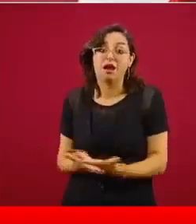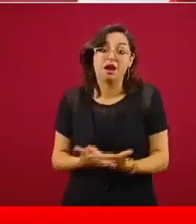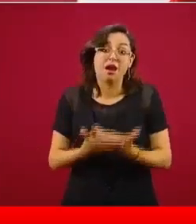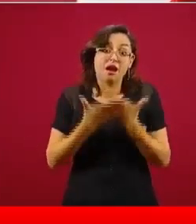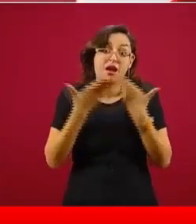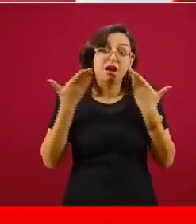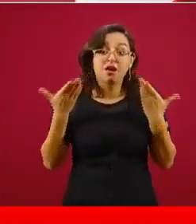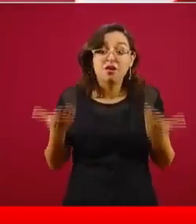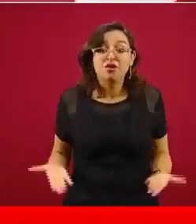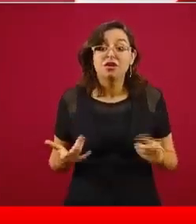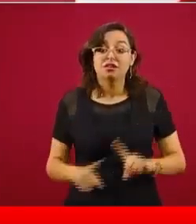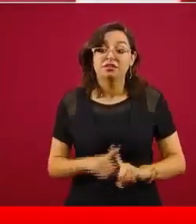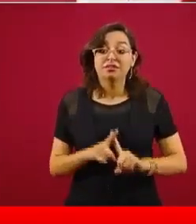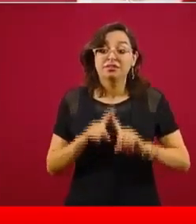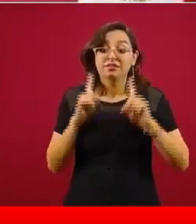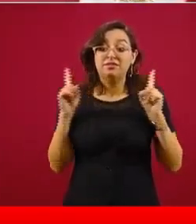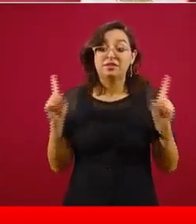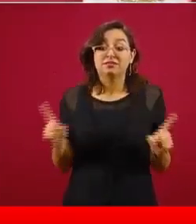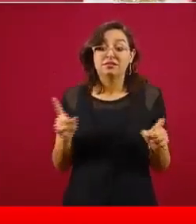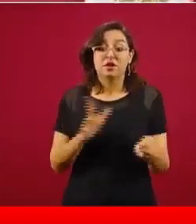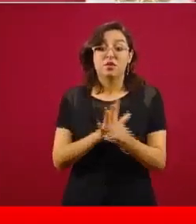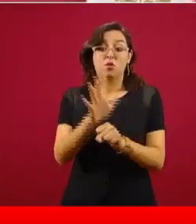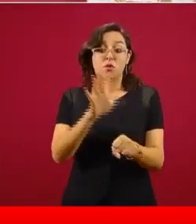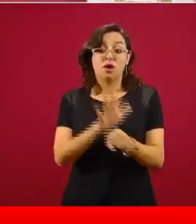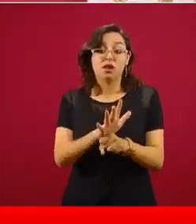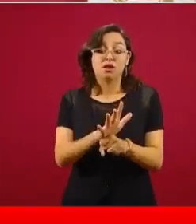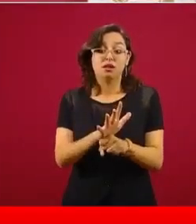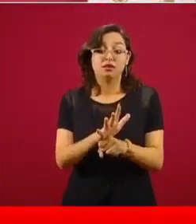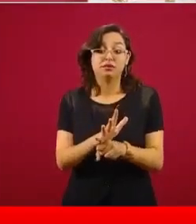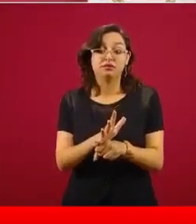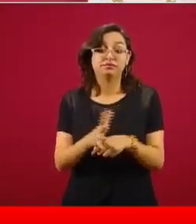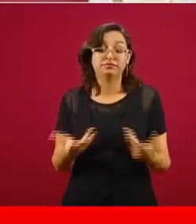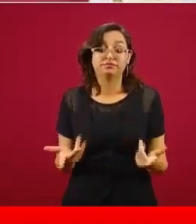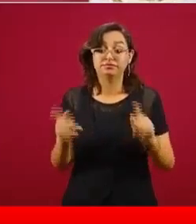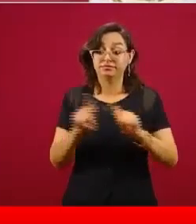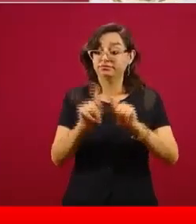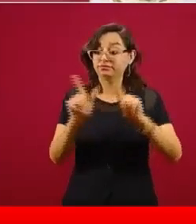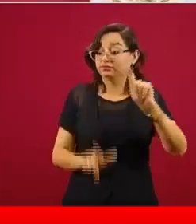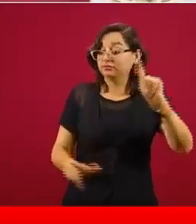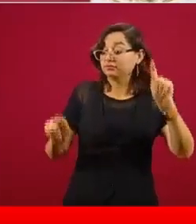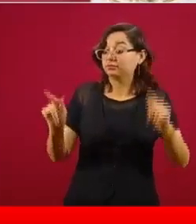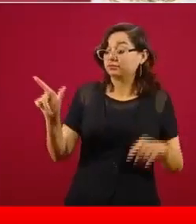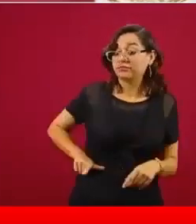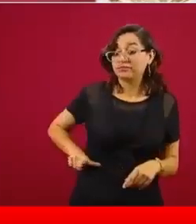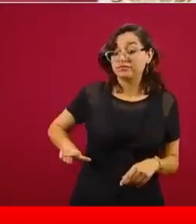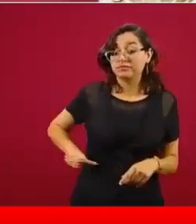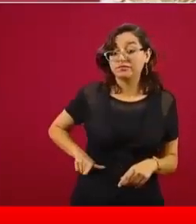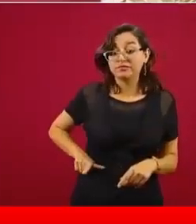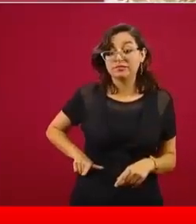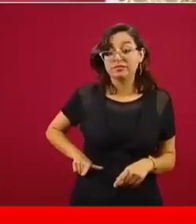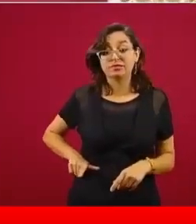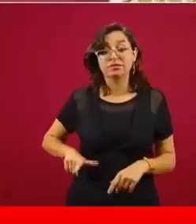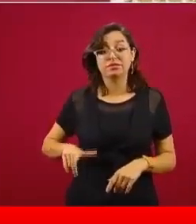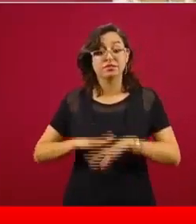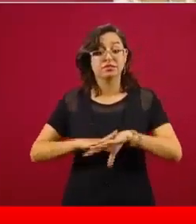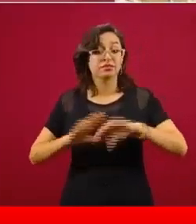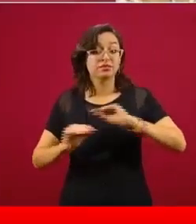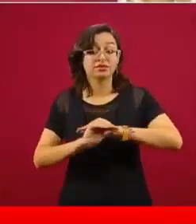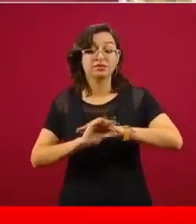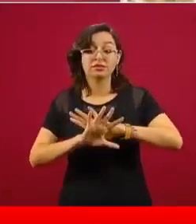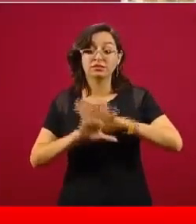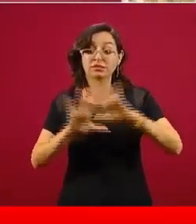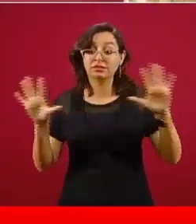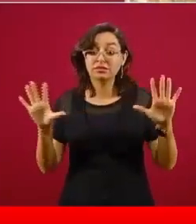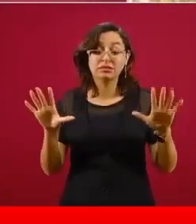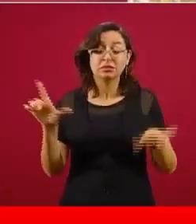en que el Estado, para decirlo de manera más sencilla y más clara, el